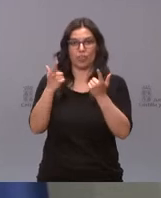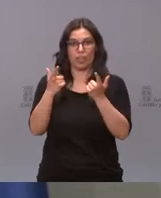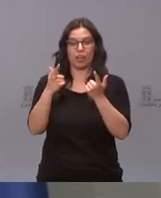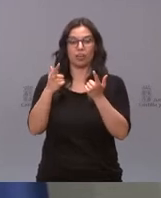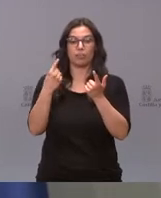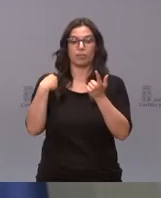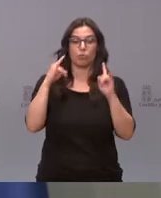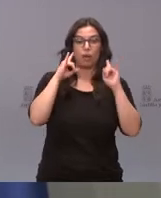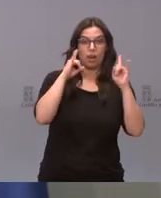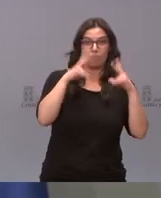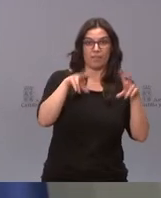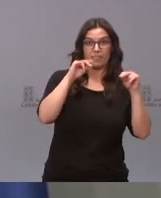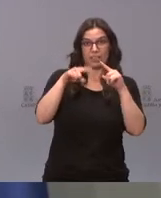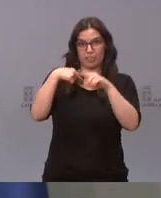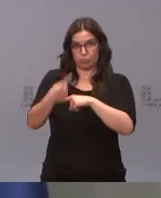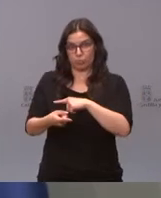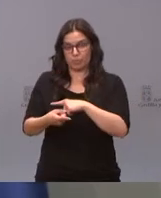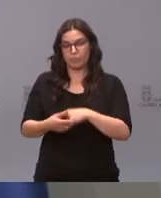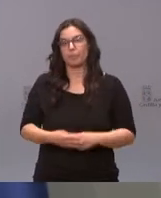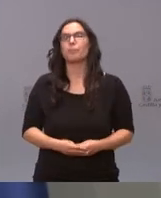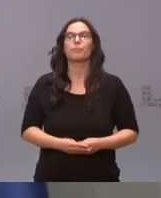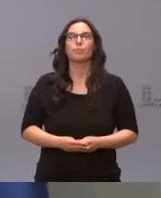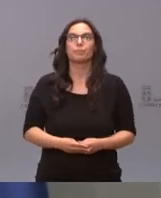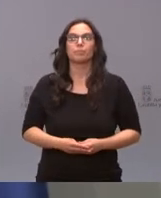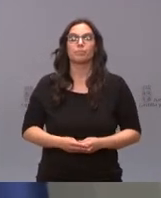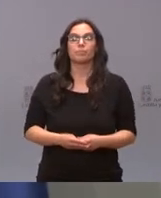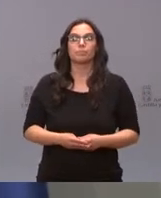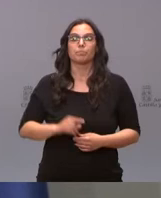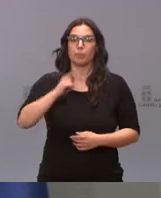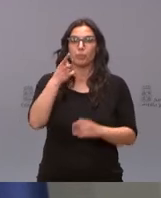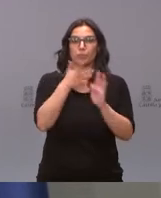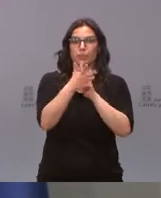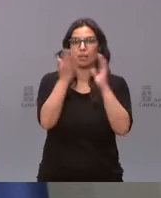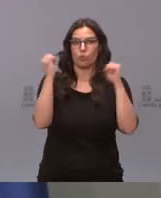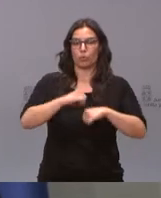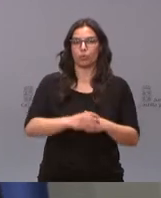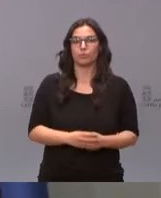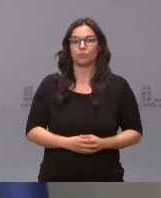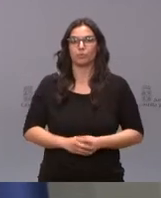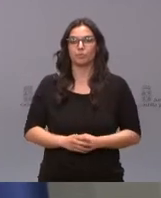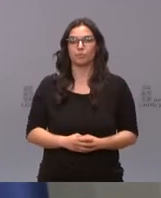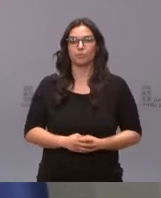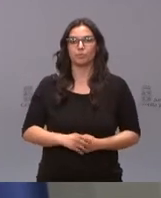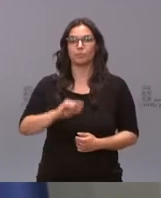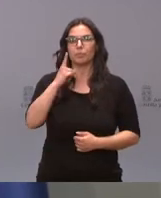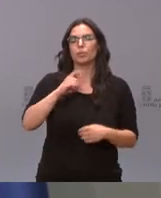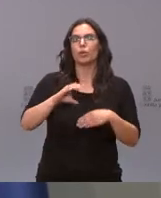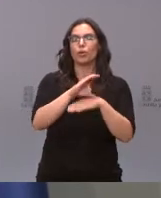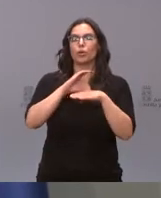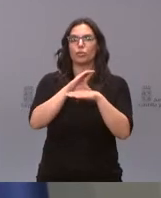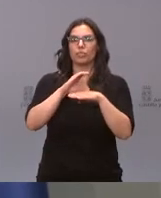decaiga el estado de alado. Así pues, vamos con los acuerdos. En primer lugar, la Consejería